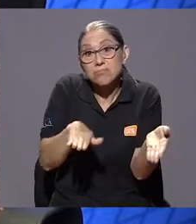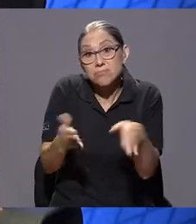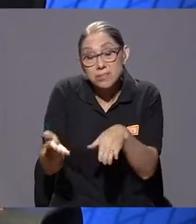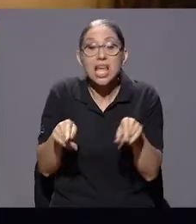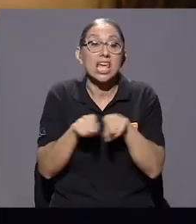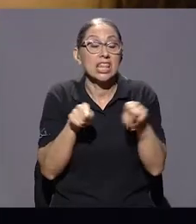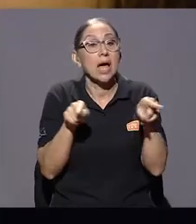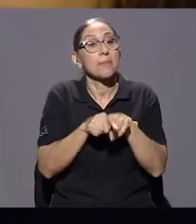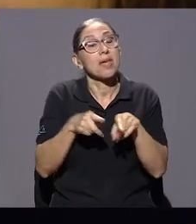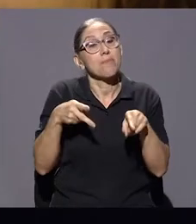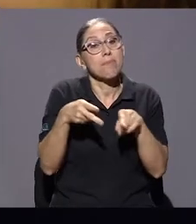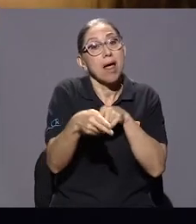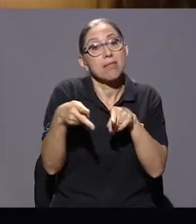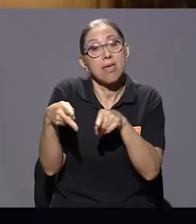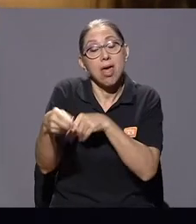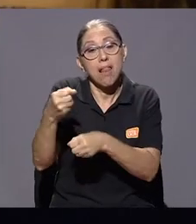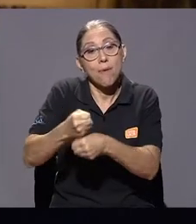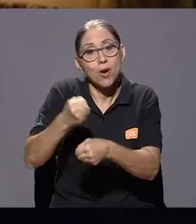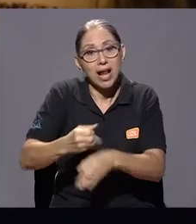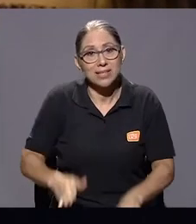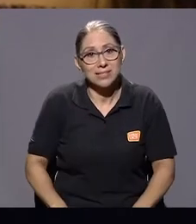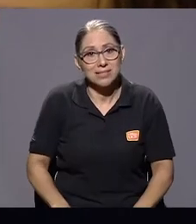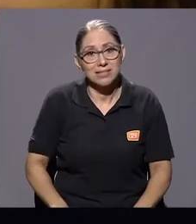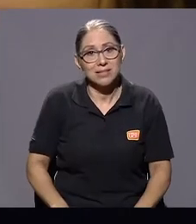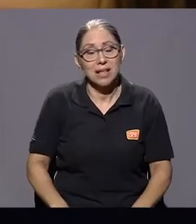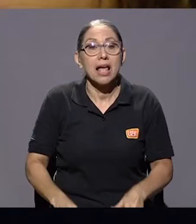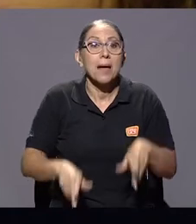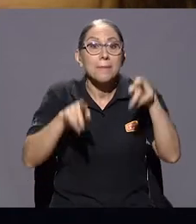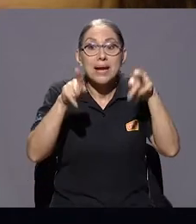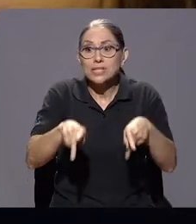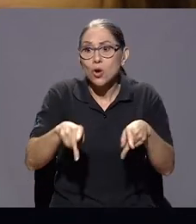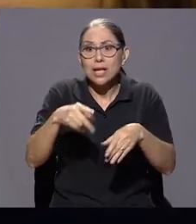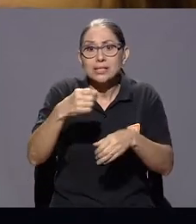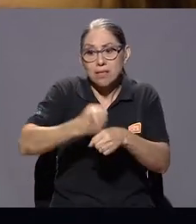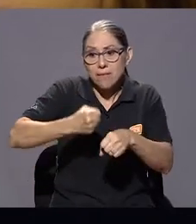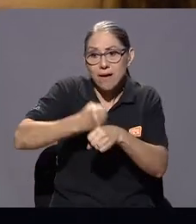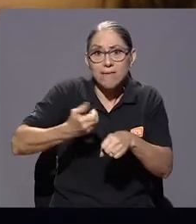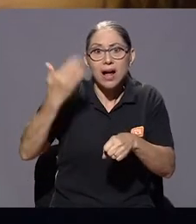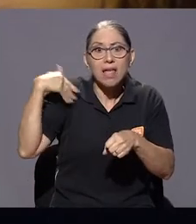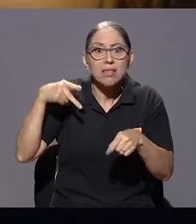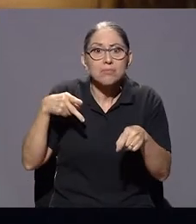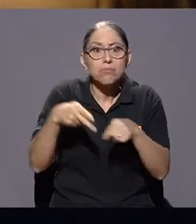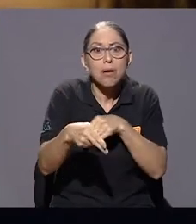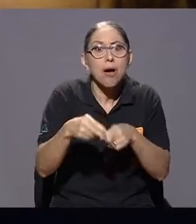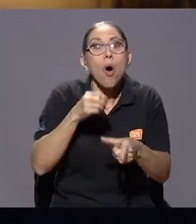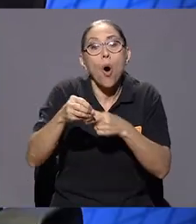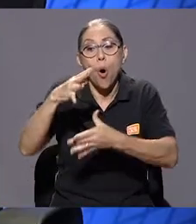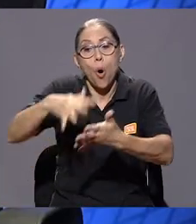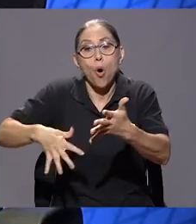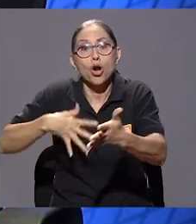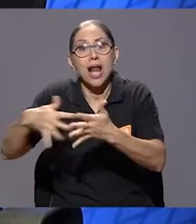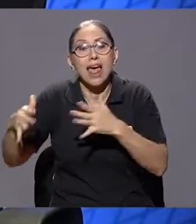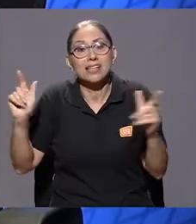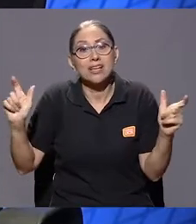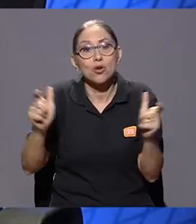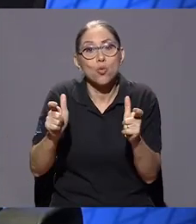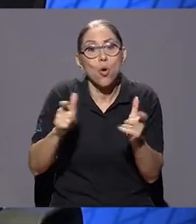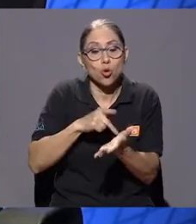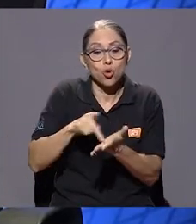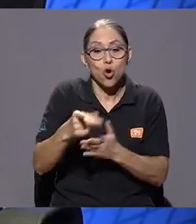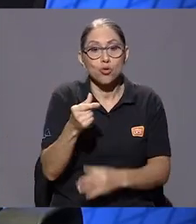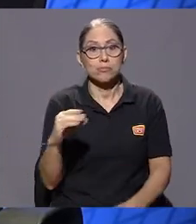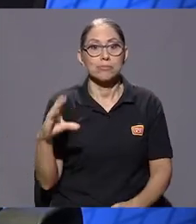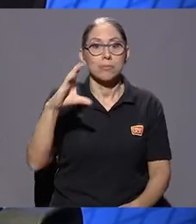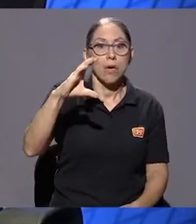laborales. Entonces, perdona, es que procedieron todo su trabajo, o su jornada laboral se redujo, o su salario se redujo, eso son pérdidas. Entonces,